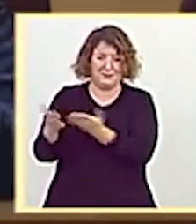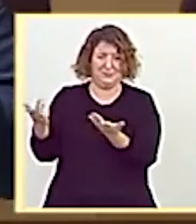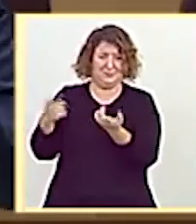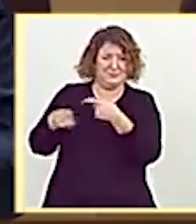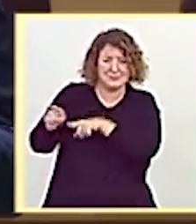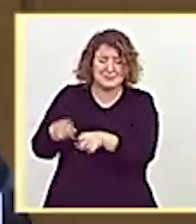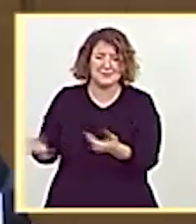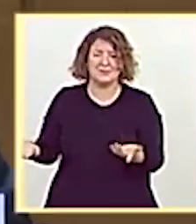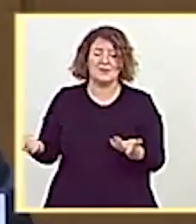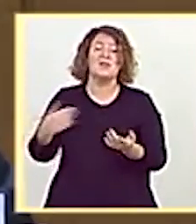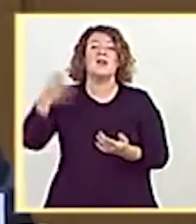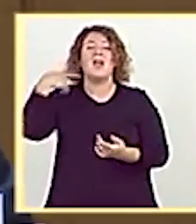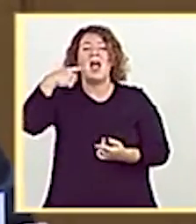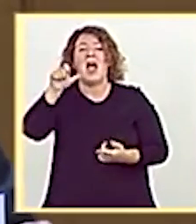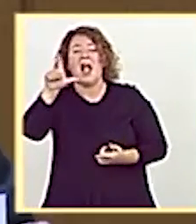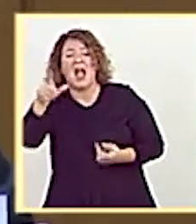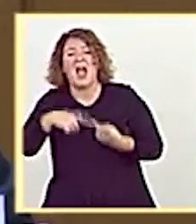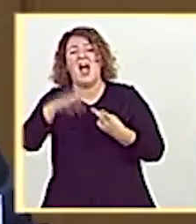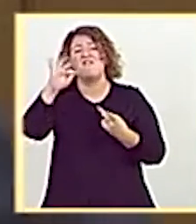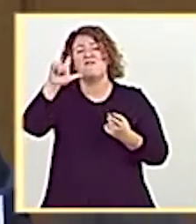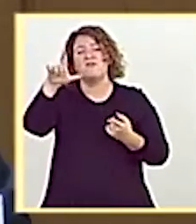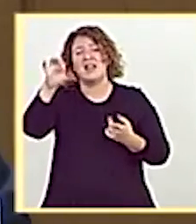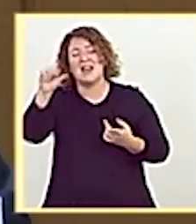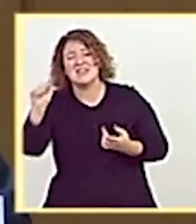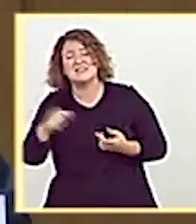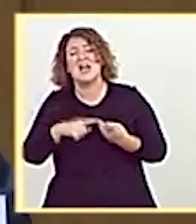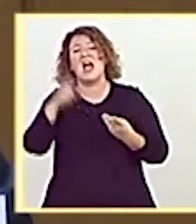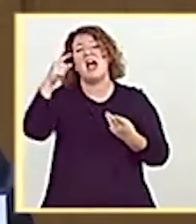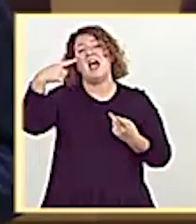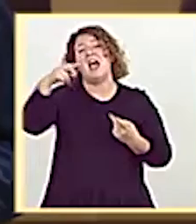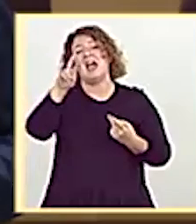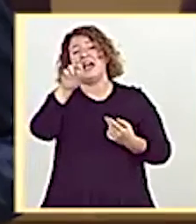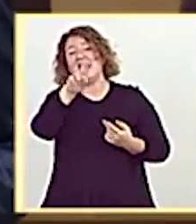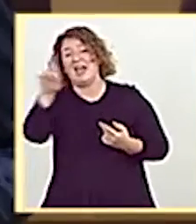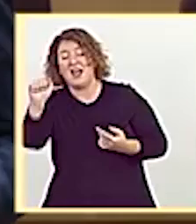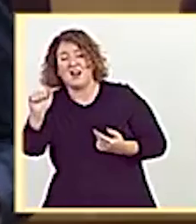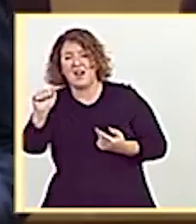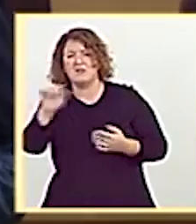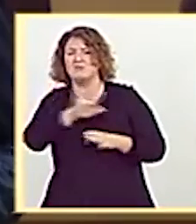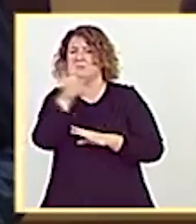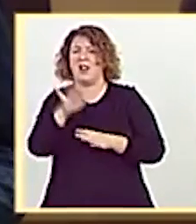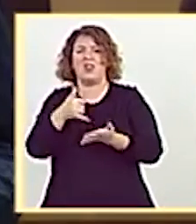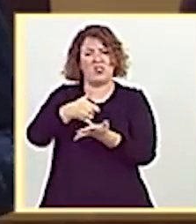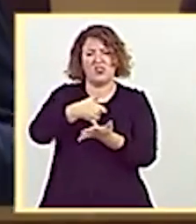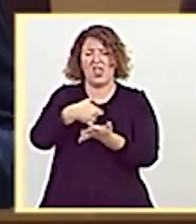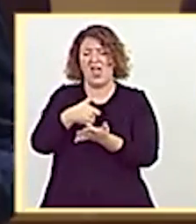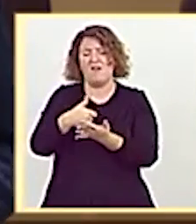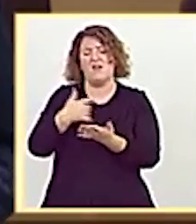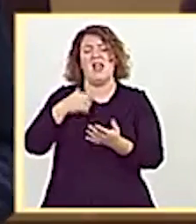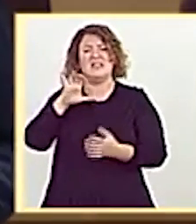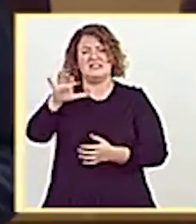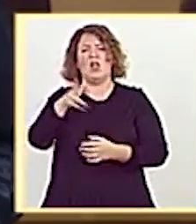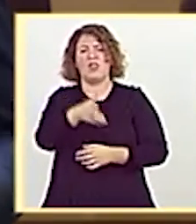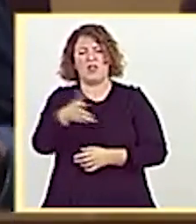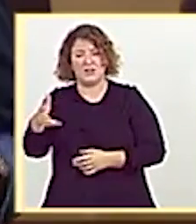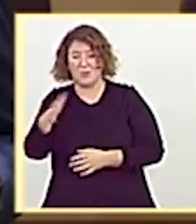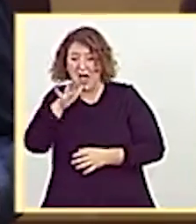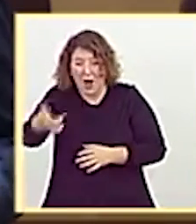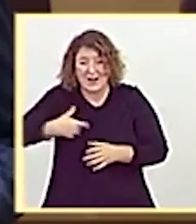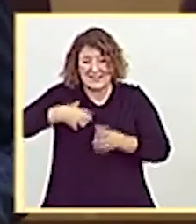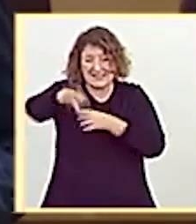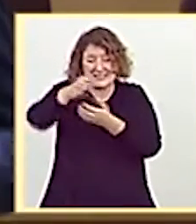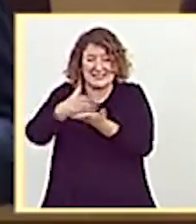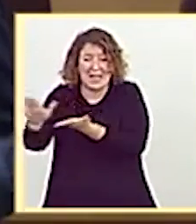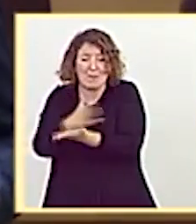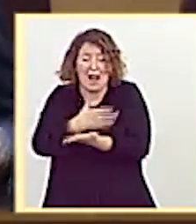filesas, sus GAL y sus Juánez Guerra, siempre fue un sustento del Estado de Derecho. Pero el de hoy, negando la separación de poderes, es su peor enemigo. Se han